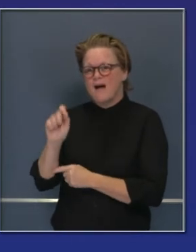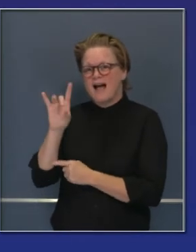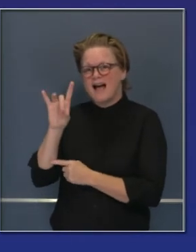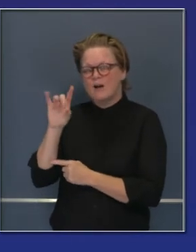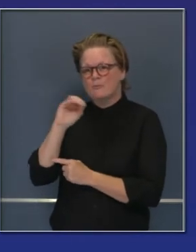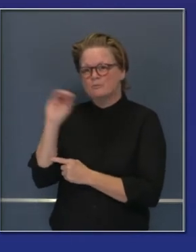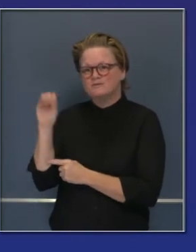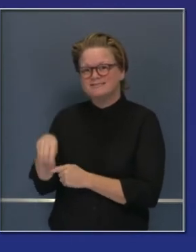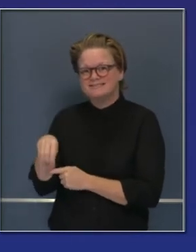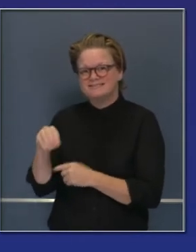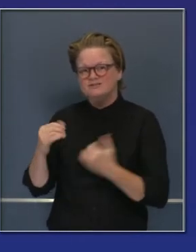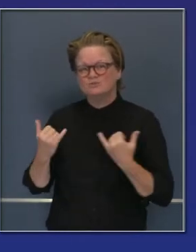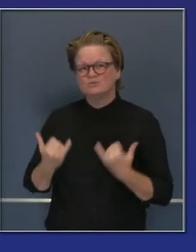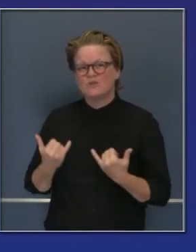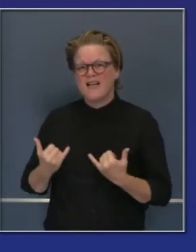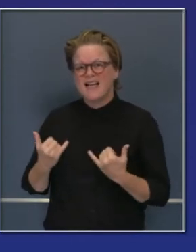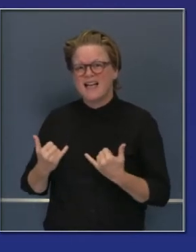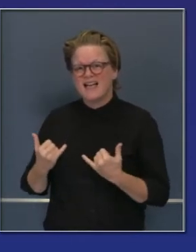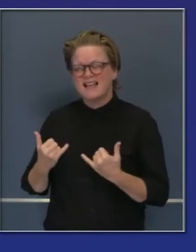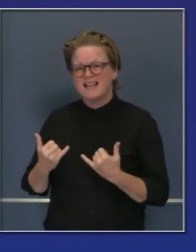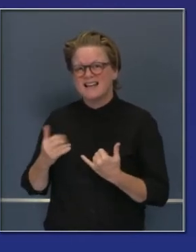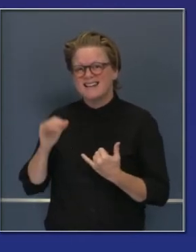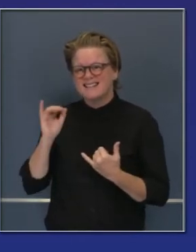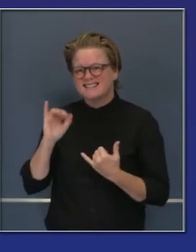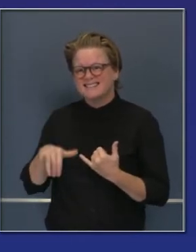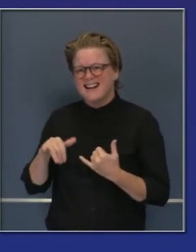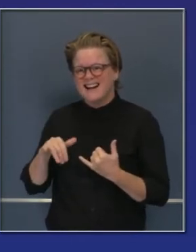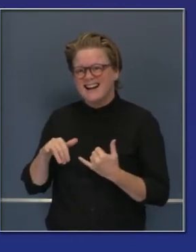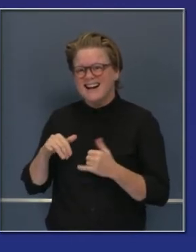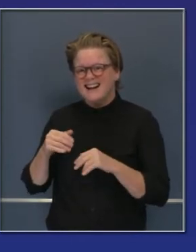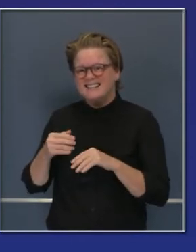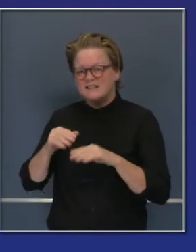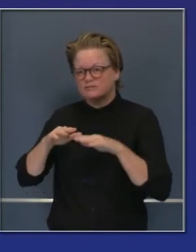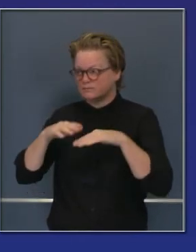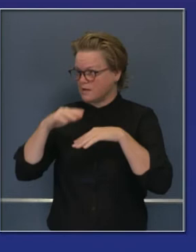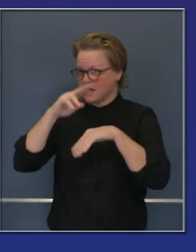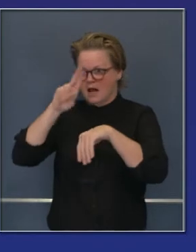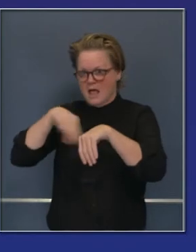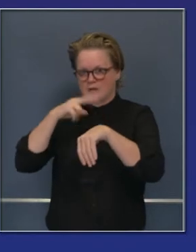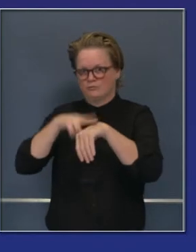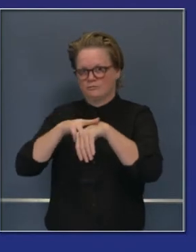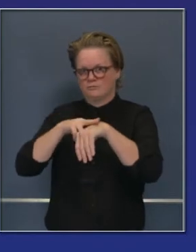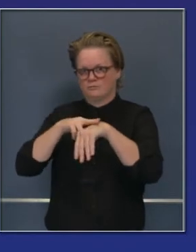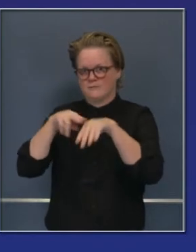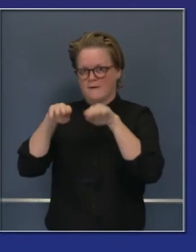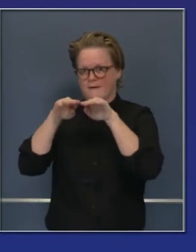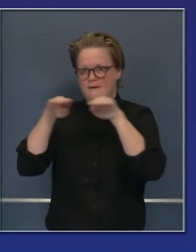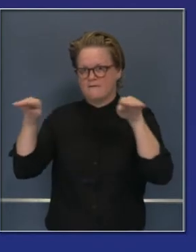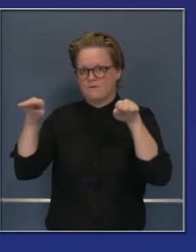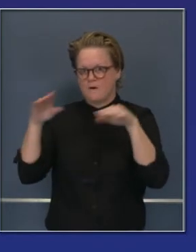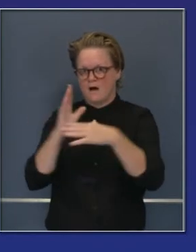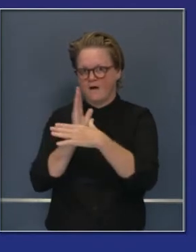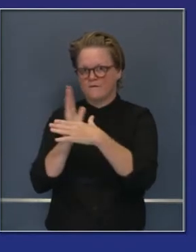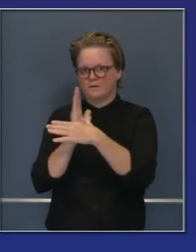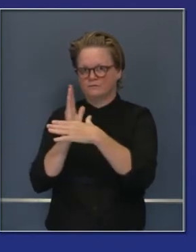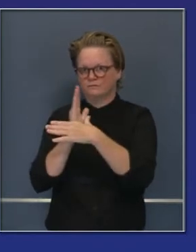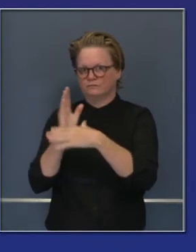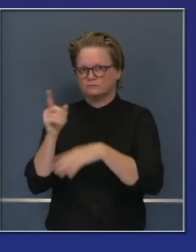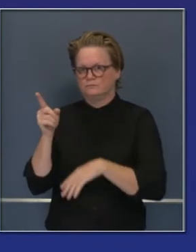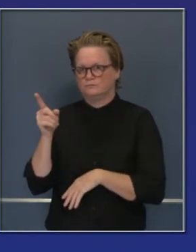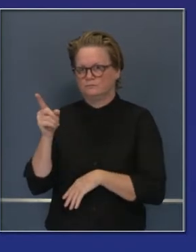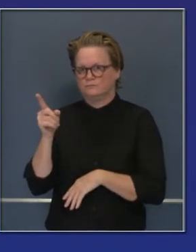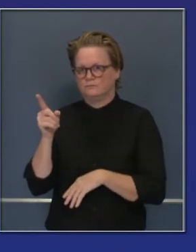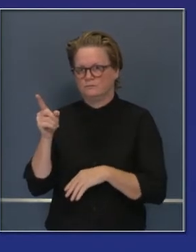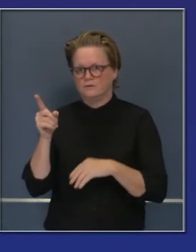.8% que pueden ver en esta transparencia. Es el nuevo índice de positividad que